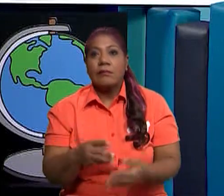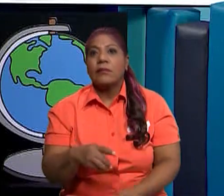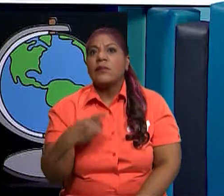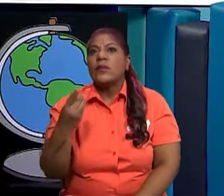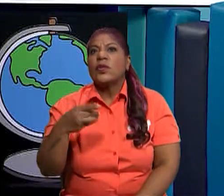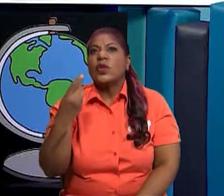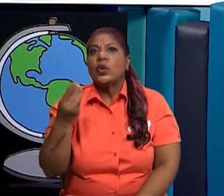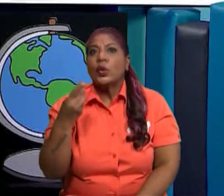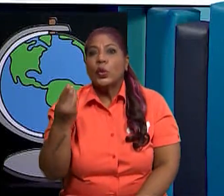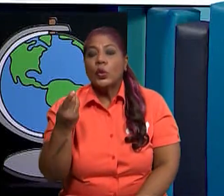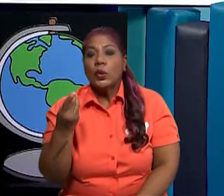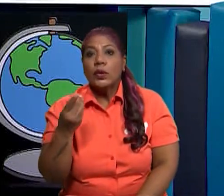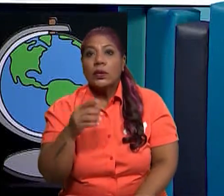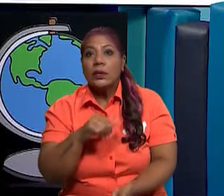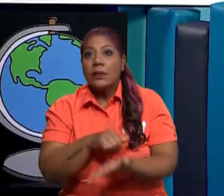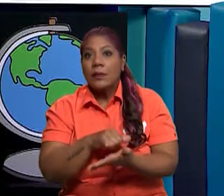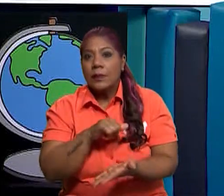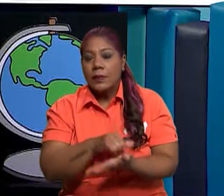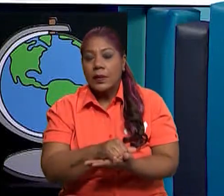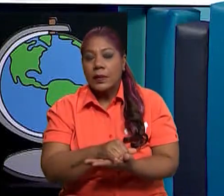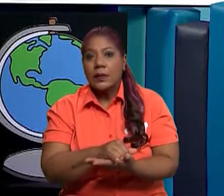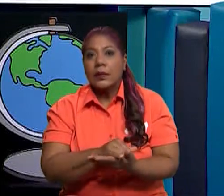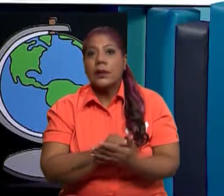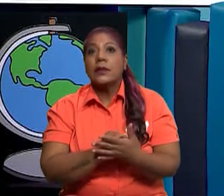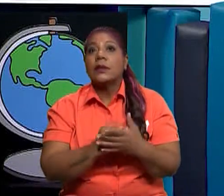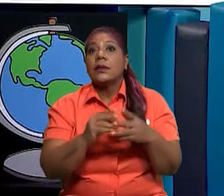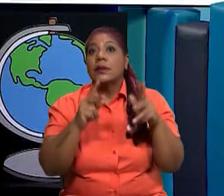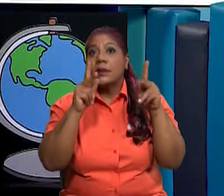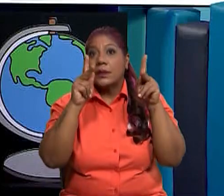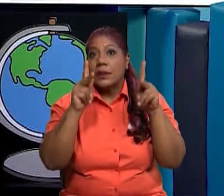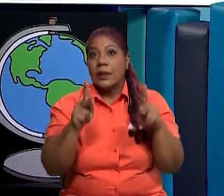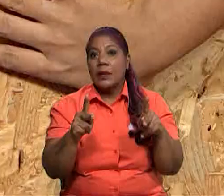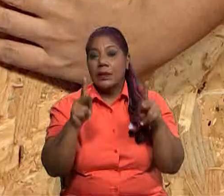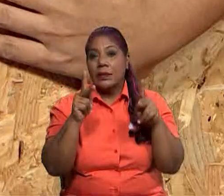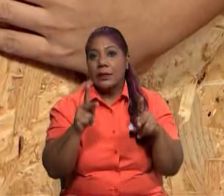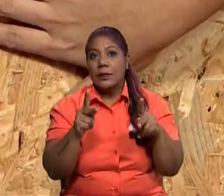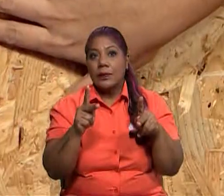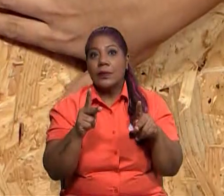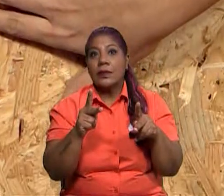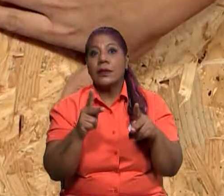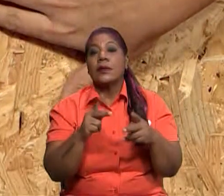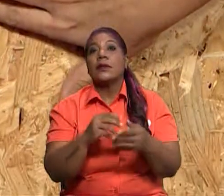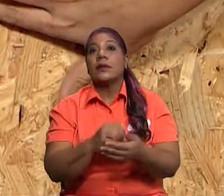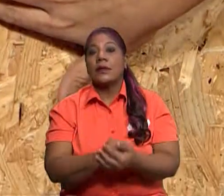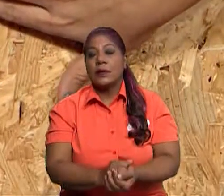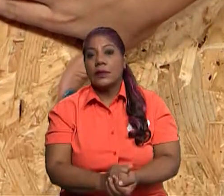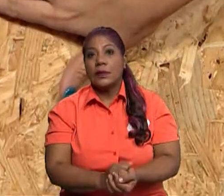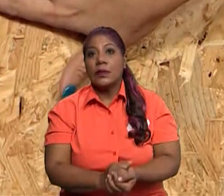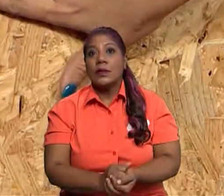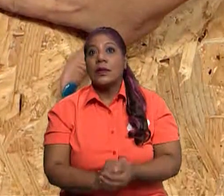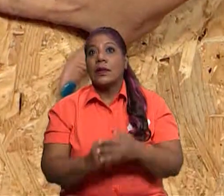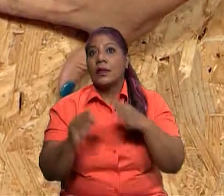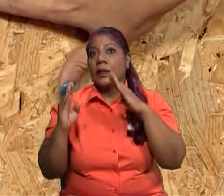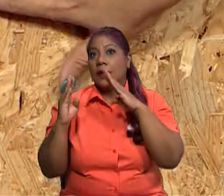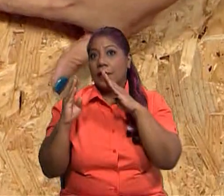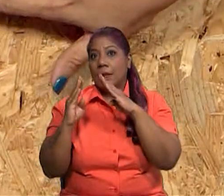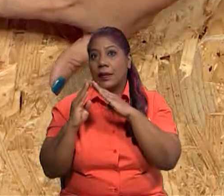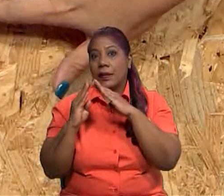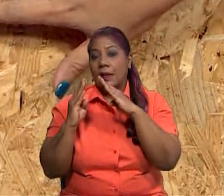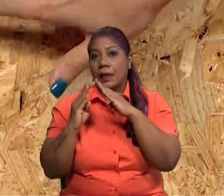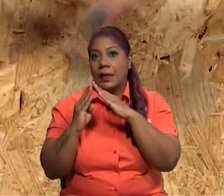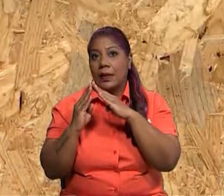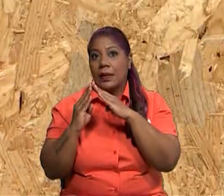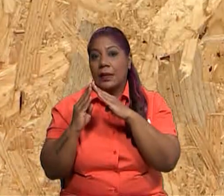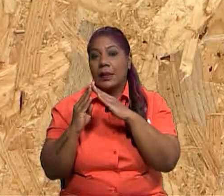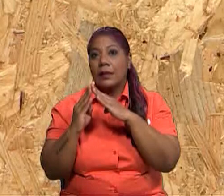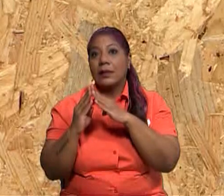algunos desastres son causados por las personas y van a suceder en aquellas casas que viven a la